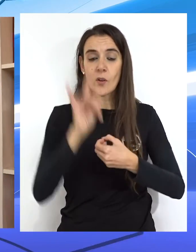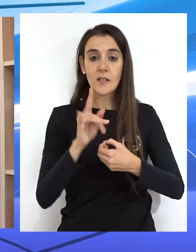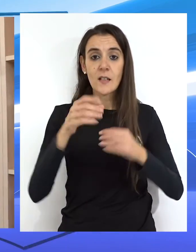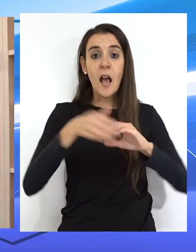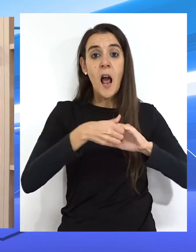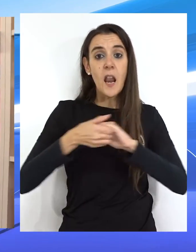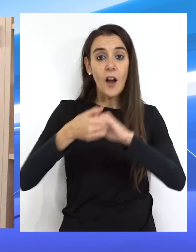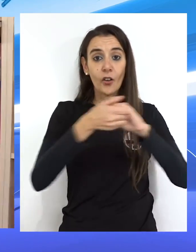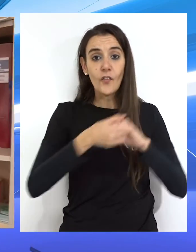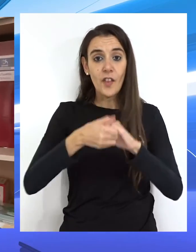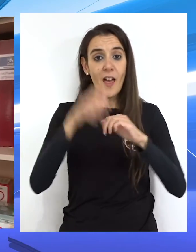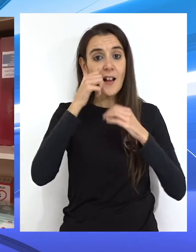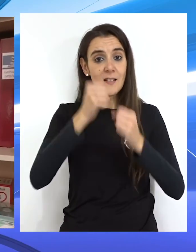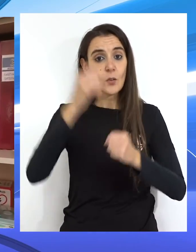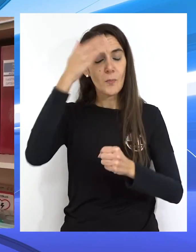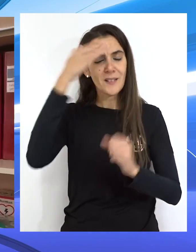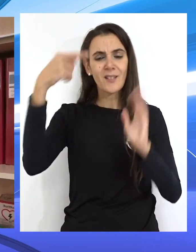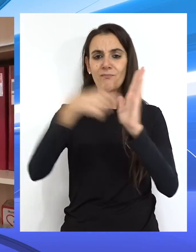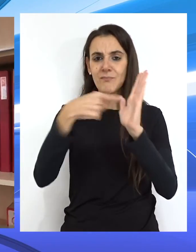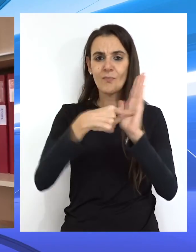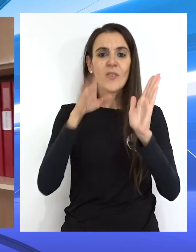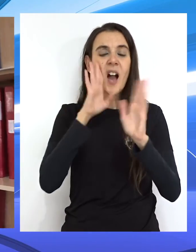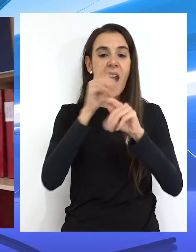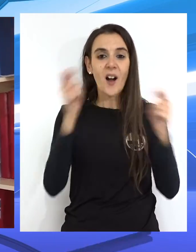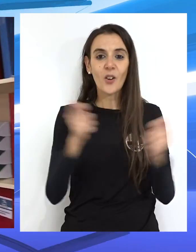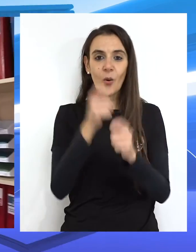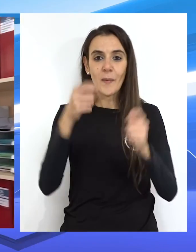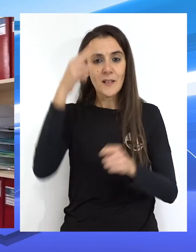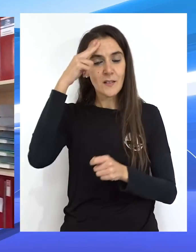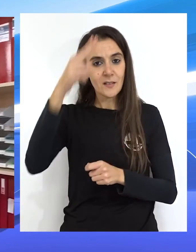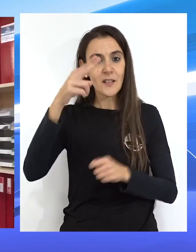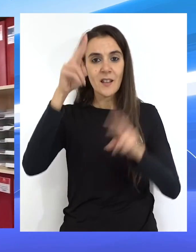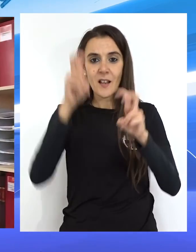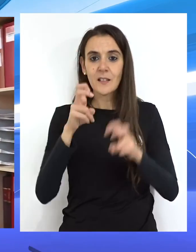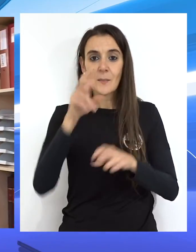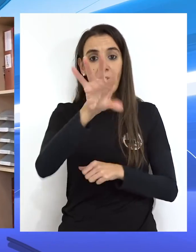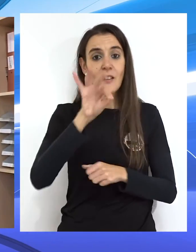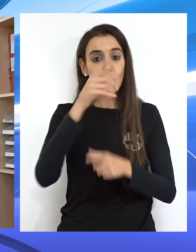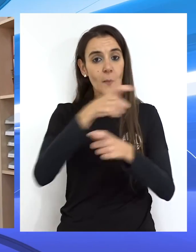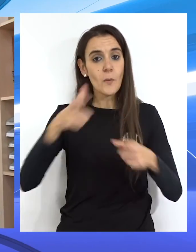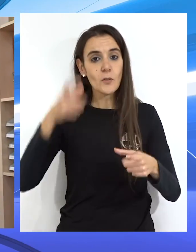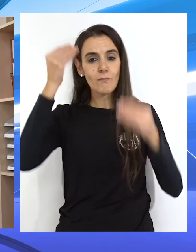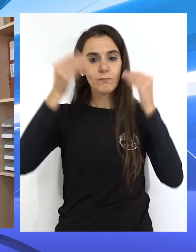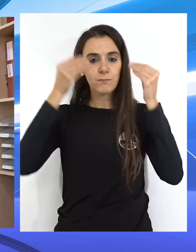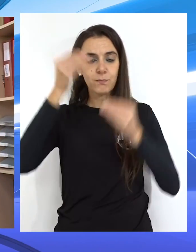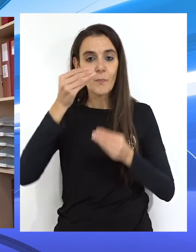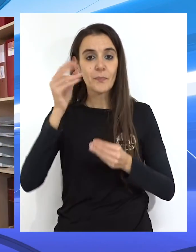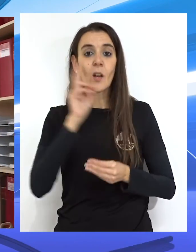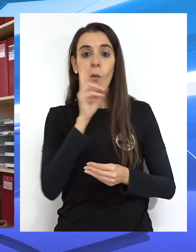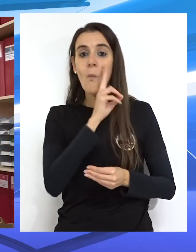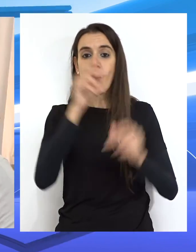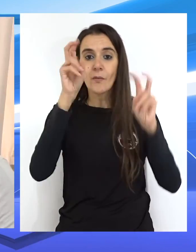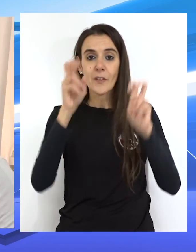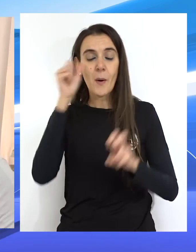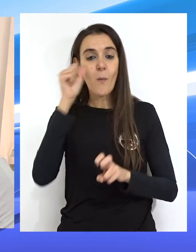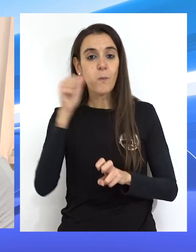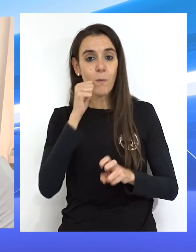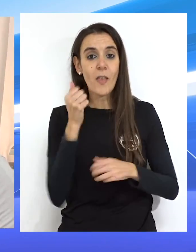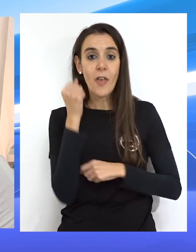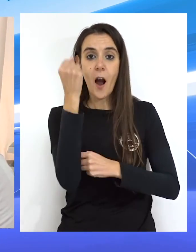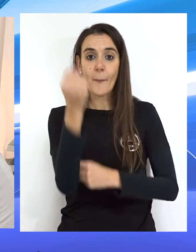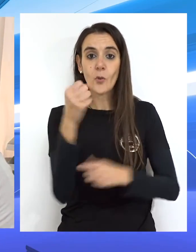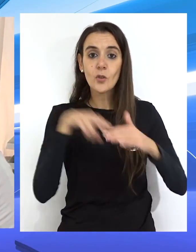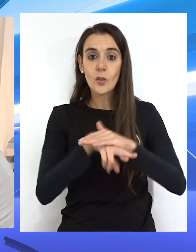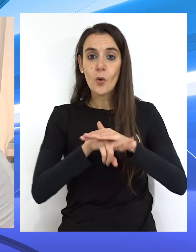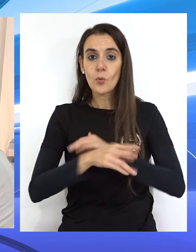Confederación de Salud Mental reclama en esta campaña que se respete la decisión de cada mujer respecto a la maternidad y que se le ofrezcan los